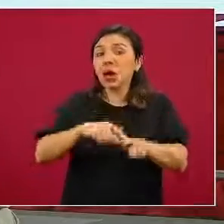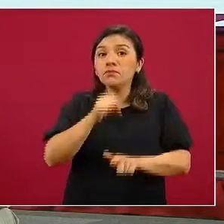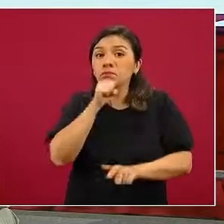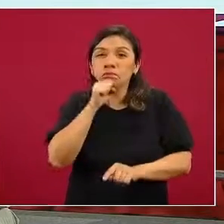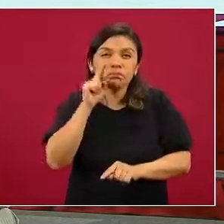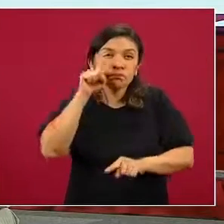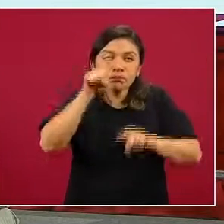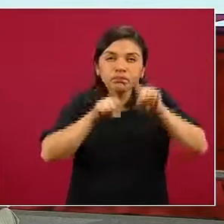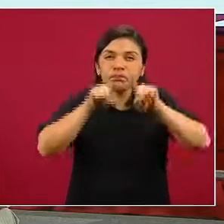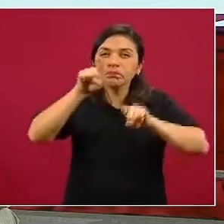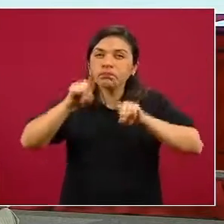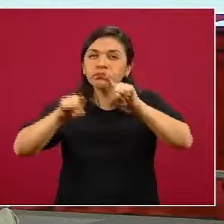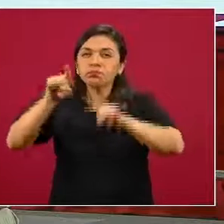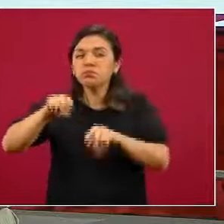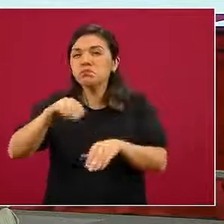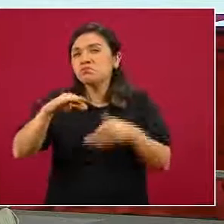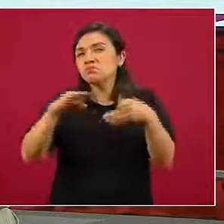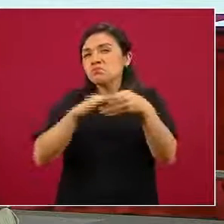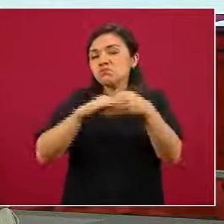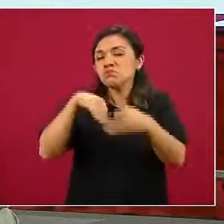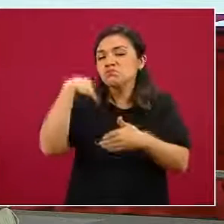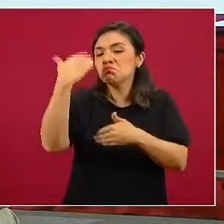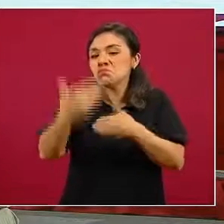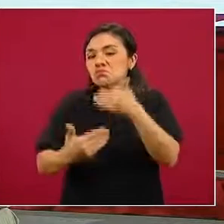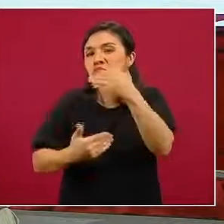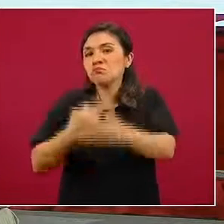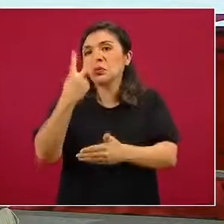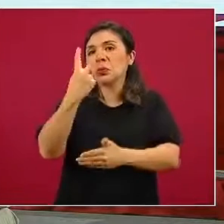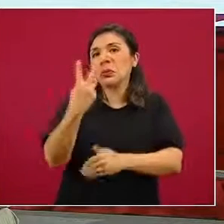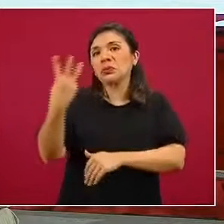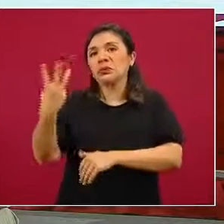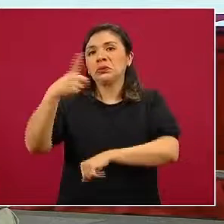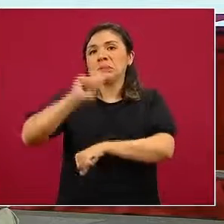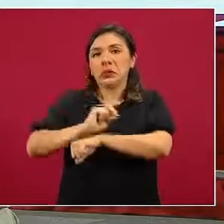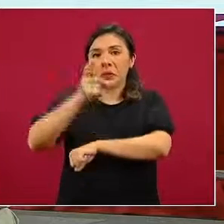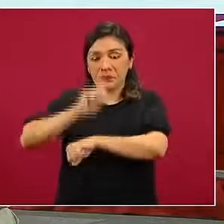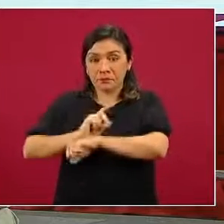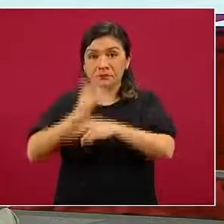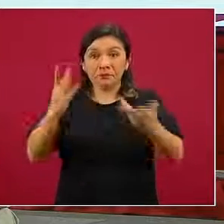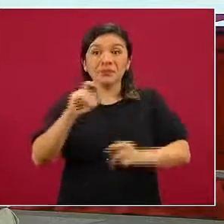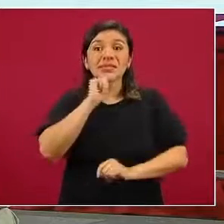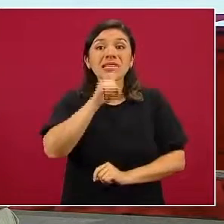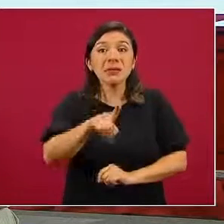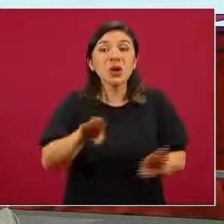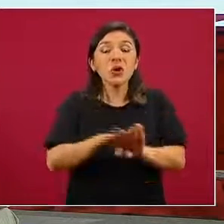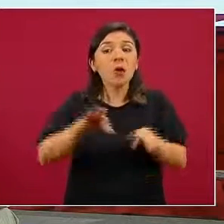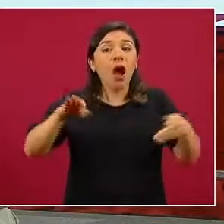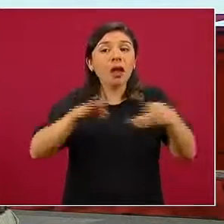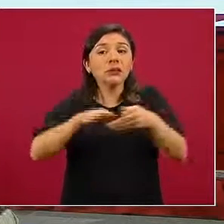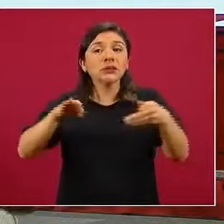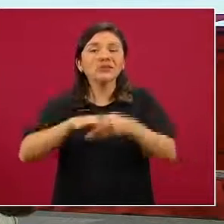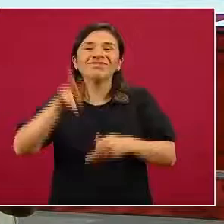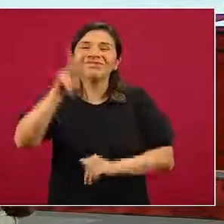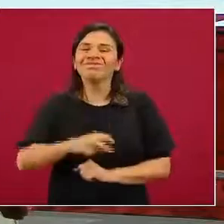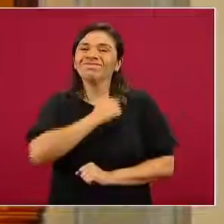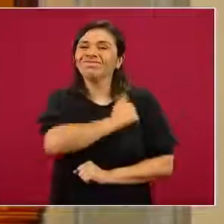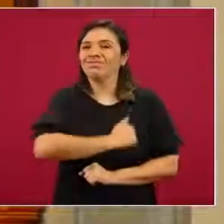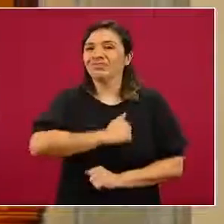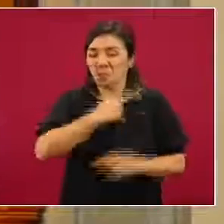moviendo al menos en los siguientes dos y tres días. También la ocurrencia de las lamentables